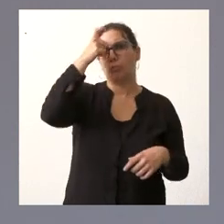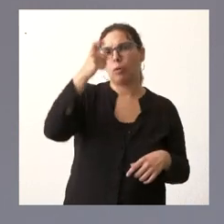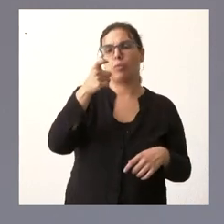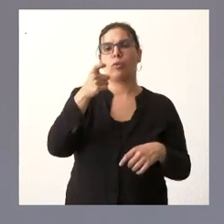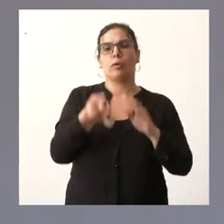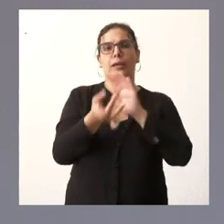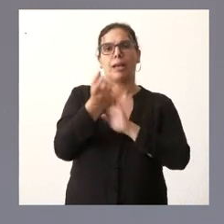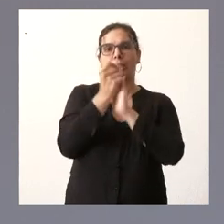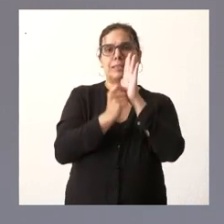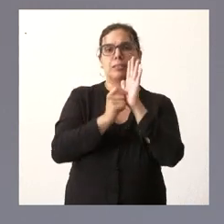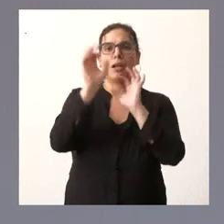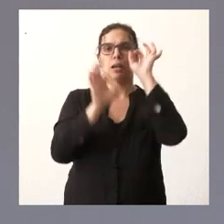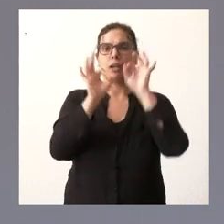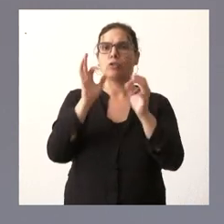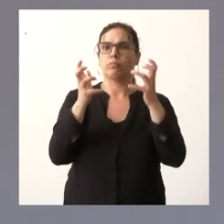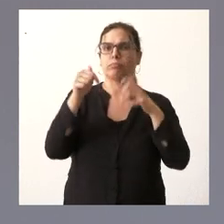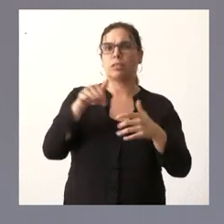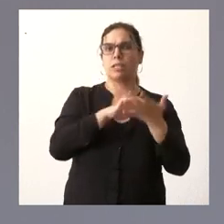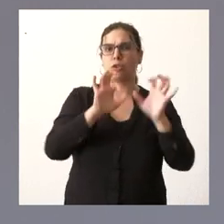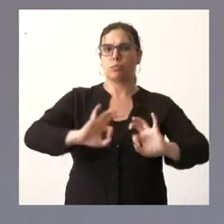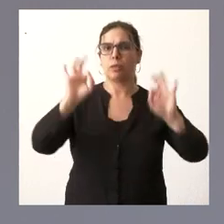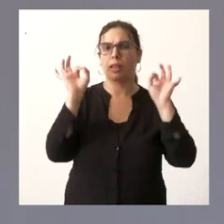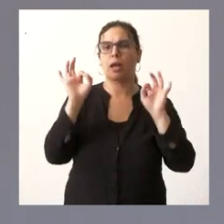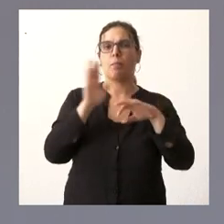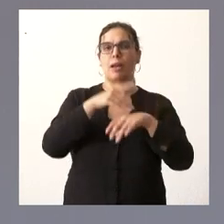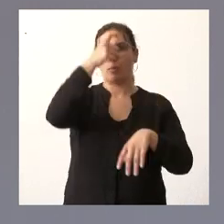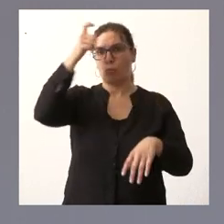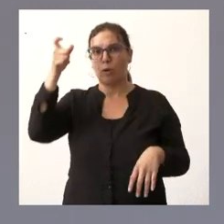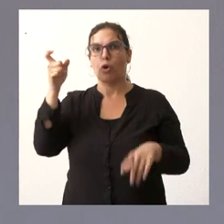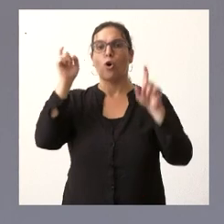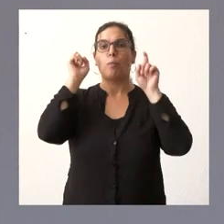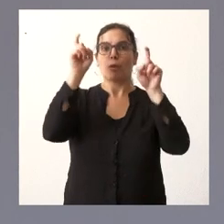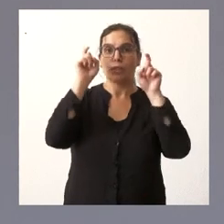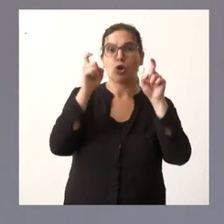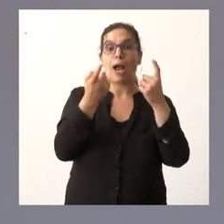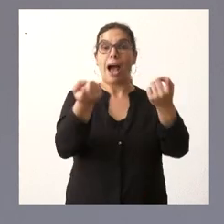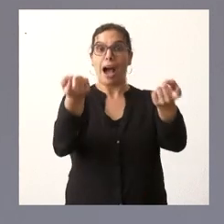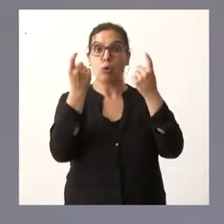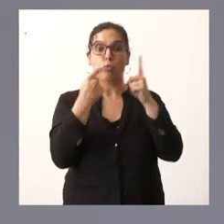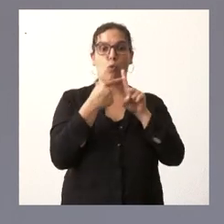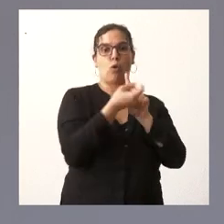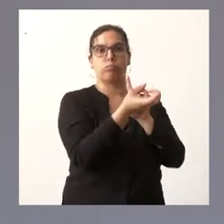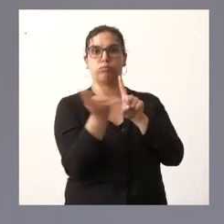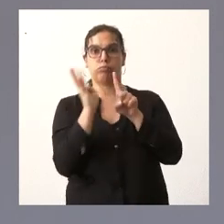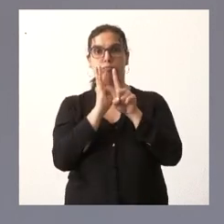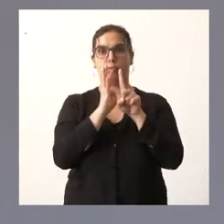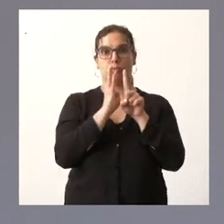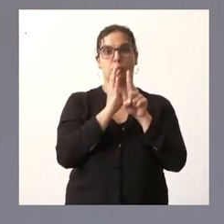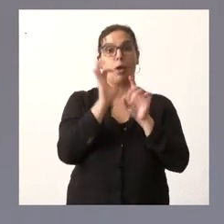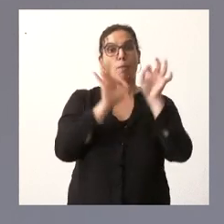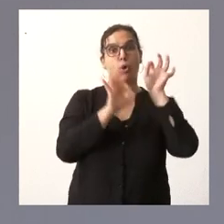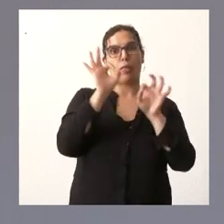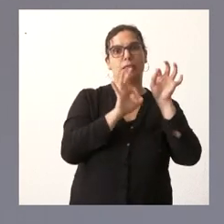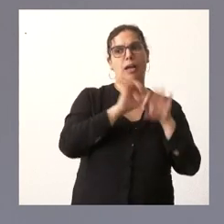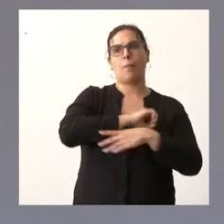especialmente beneficiosos en Castilla y León hacia el mundo rural tener más profesores por alumno en Castilla y León de los que tenemos en el conjunto nacional